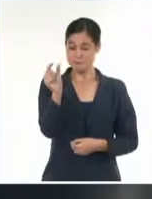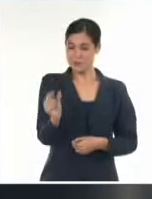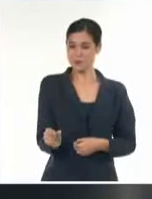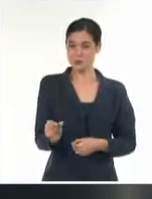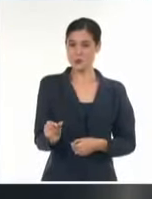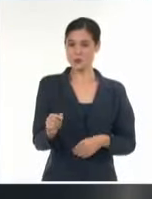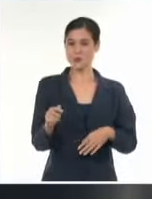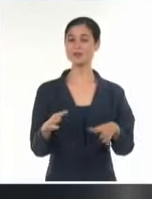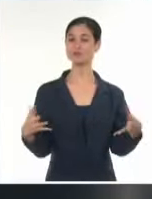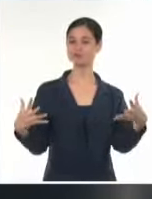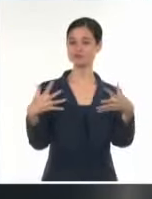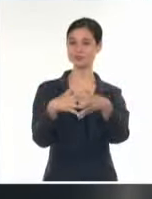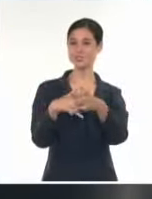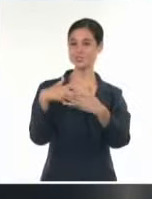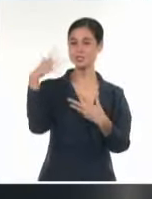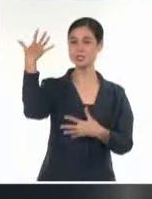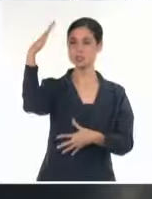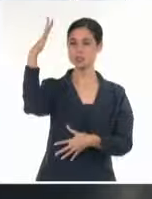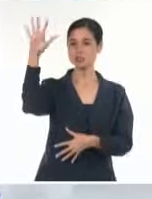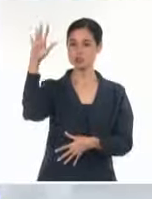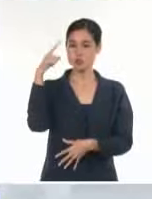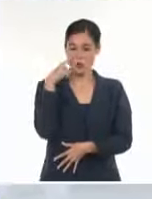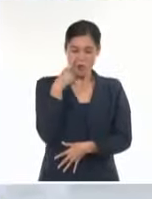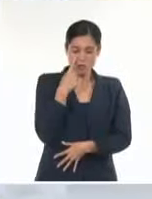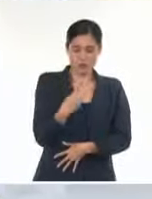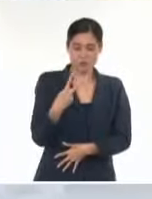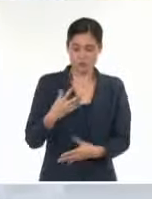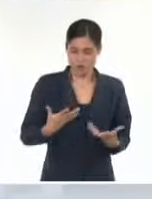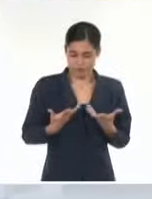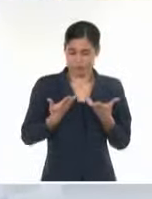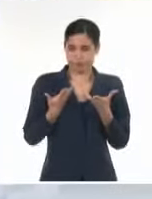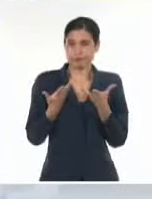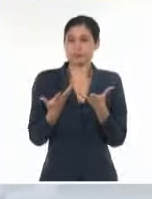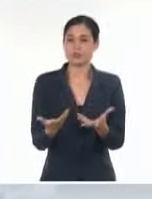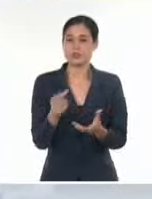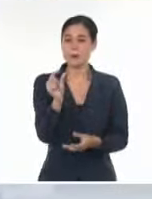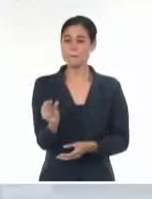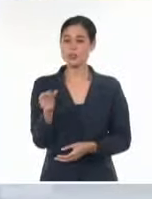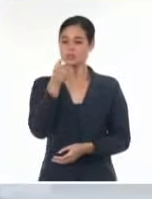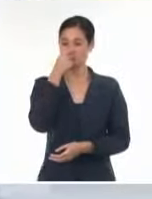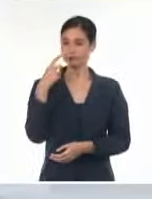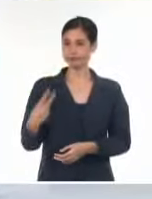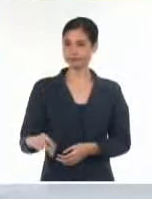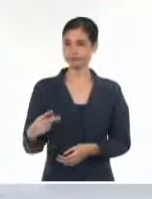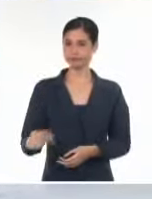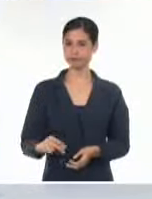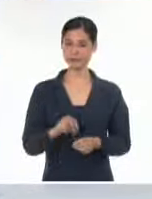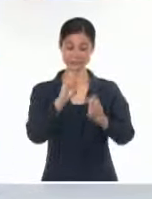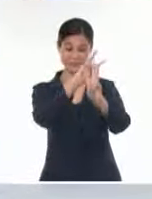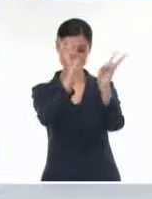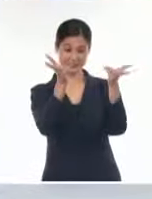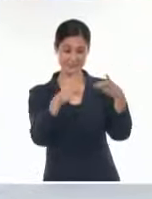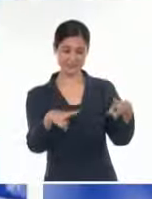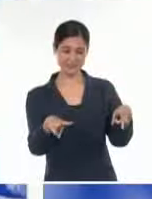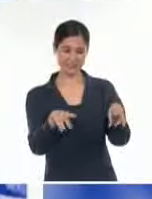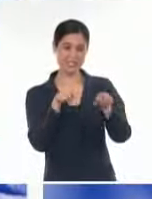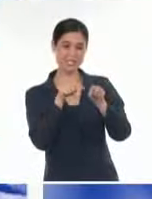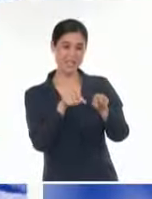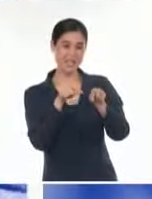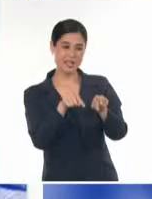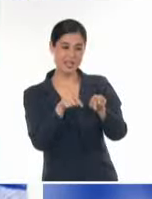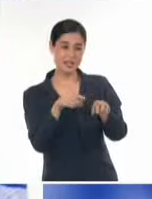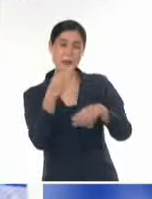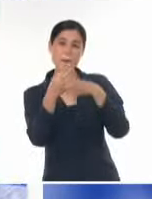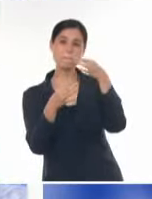rindió tributo hoy a las víctimas de la esclavitud. A través de su cuenta en X, el canciller cubano expresó el apoyo a las